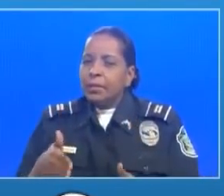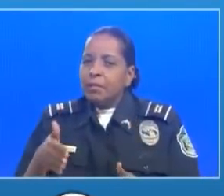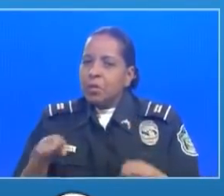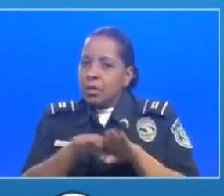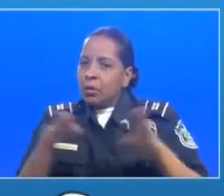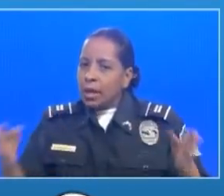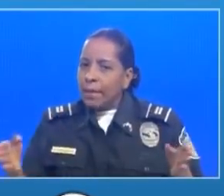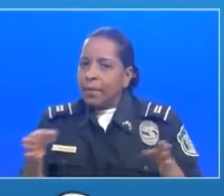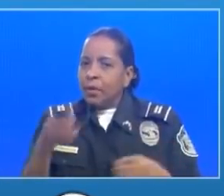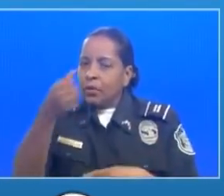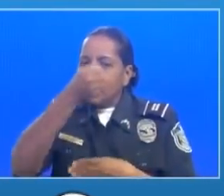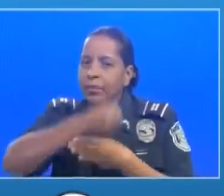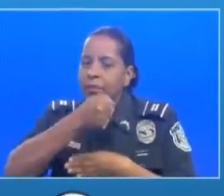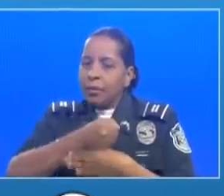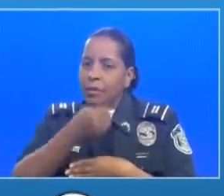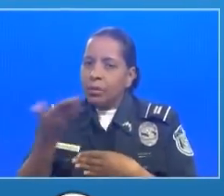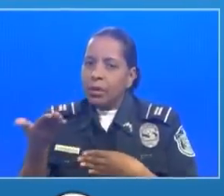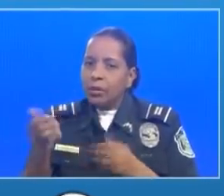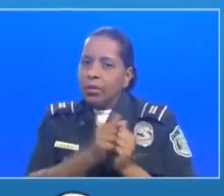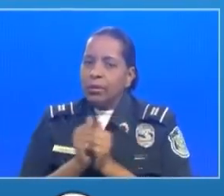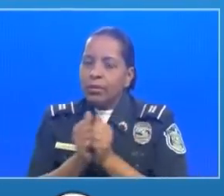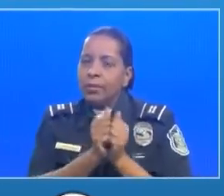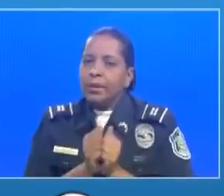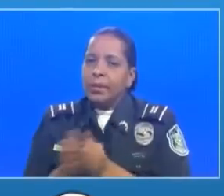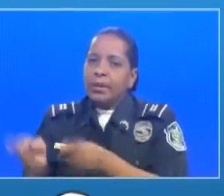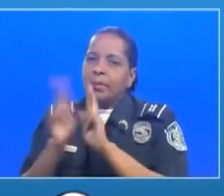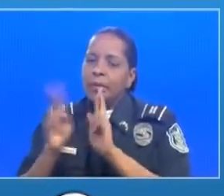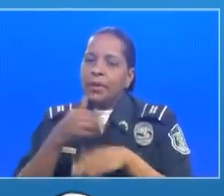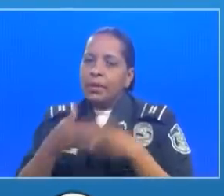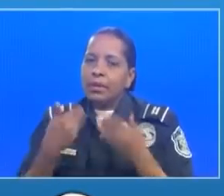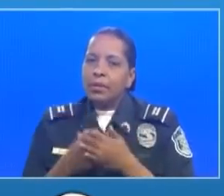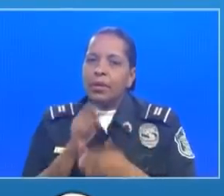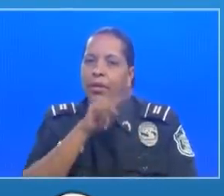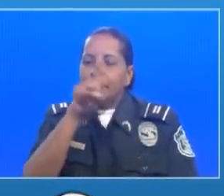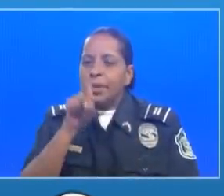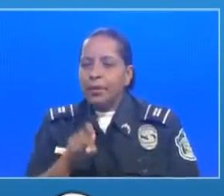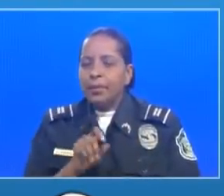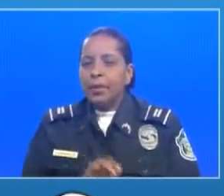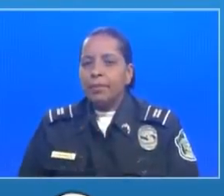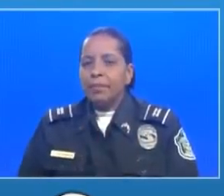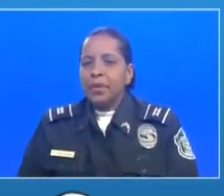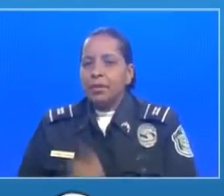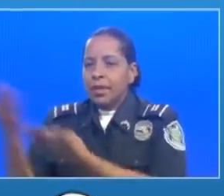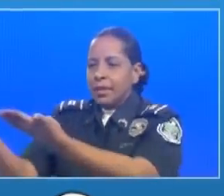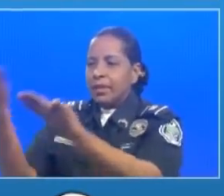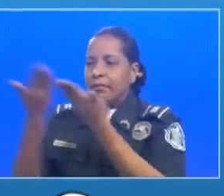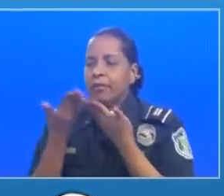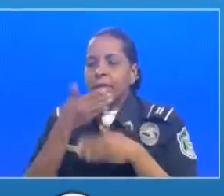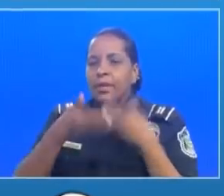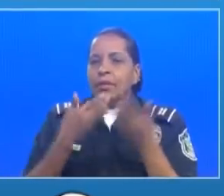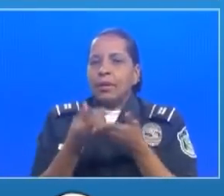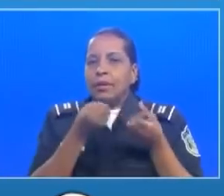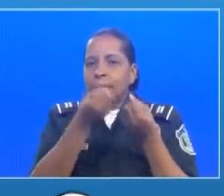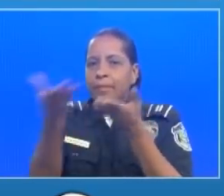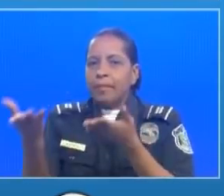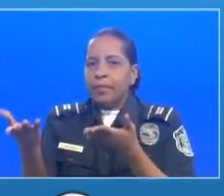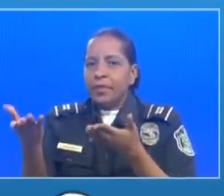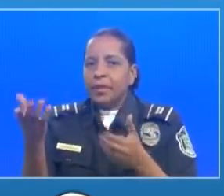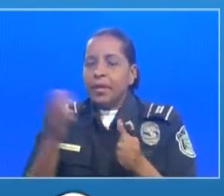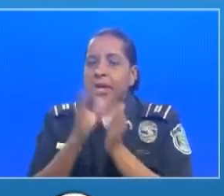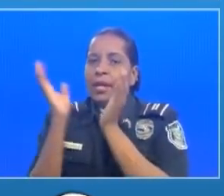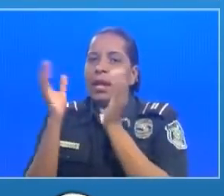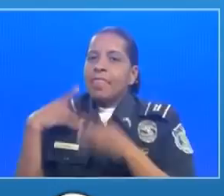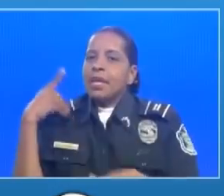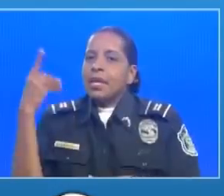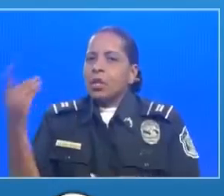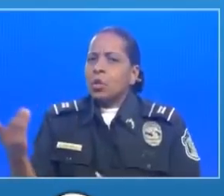mesa principal las autoridades que hoy nos acompañan para responder las preguntas de la prensa y brindar el informe a la nación. Nos acompaña la directora general